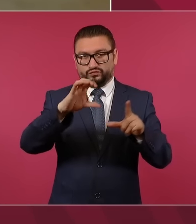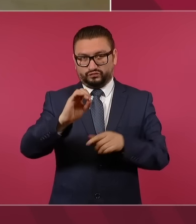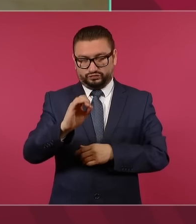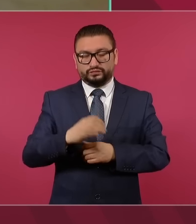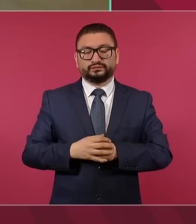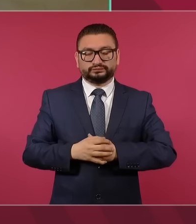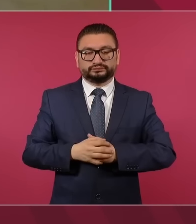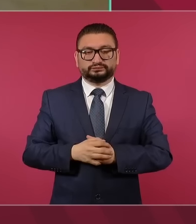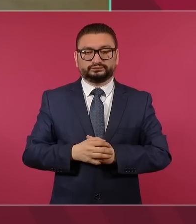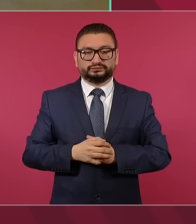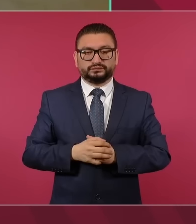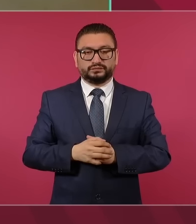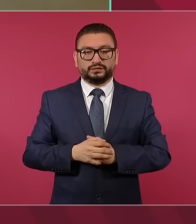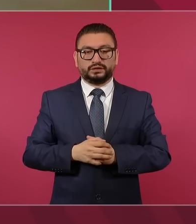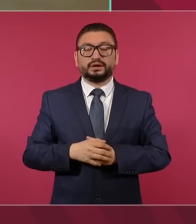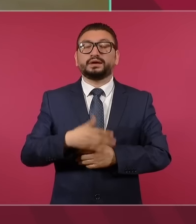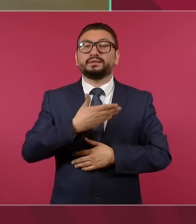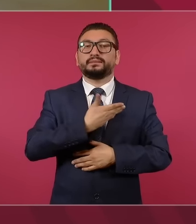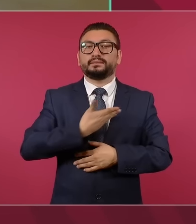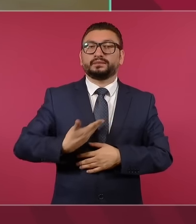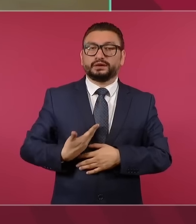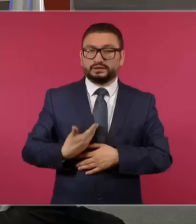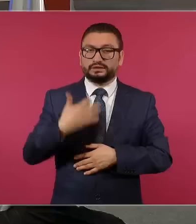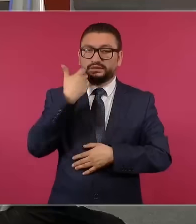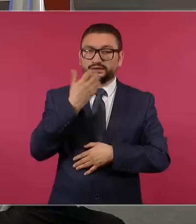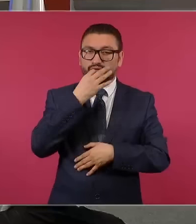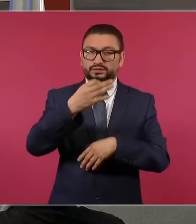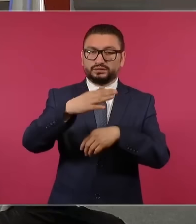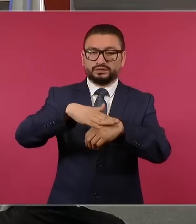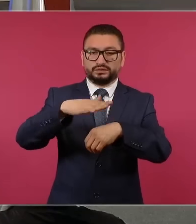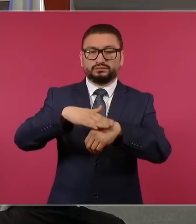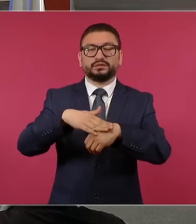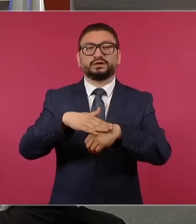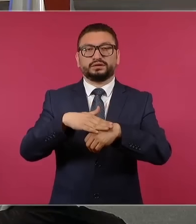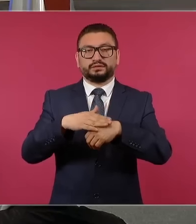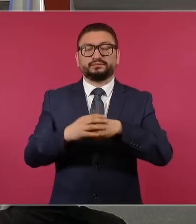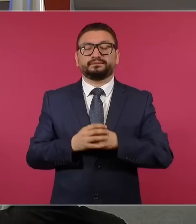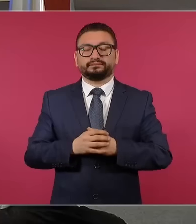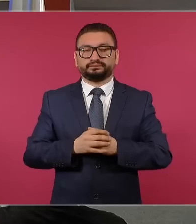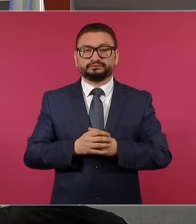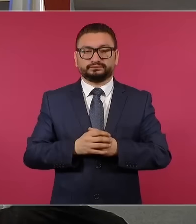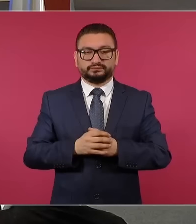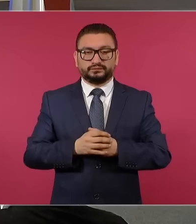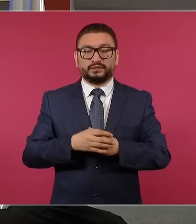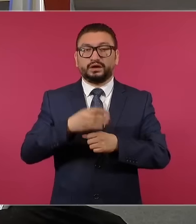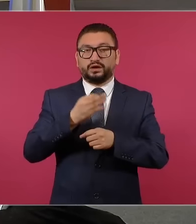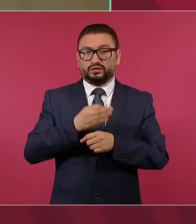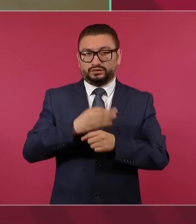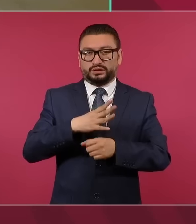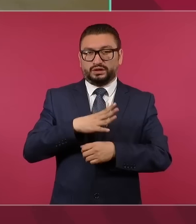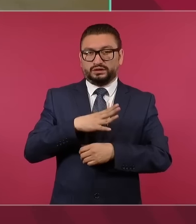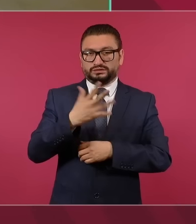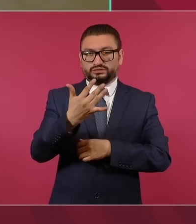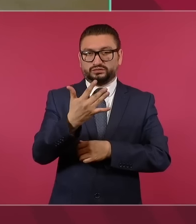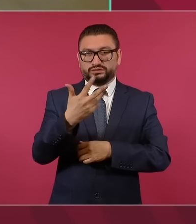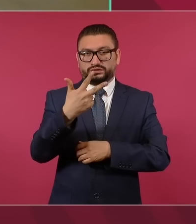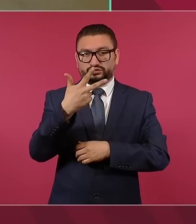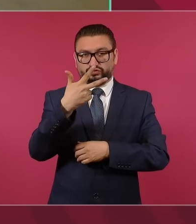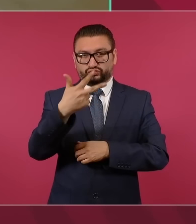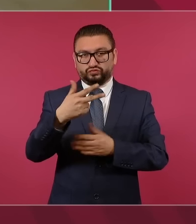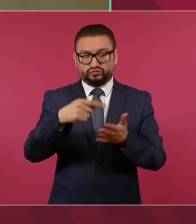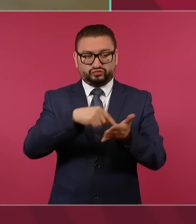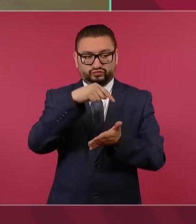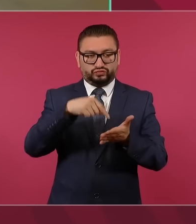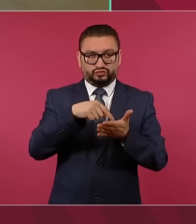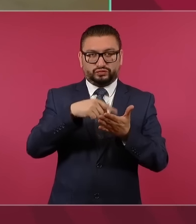muy bien. Presidente, quisiera informarle que tenemos habilitados 58 refugios